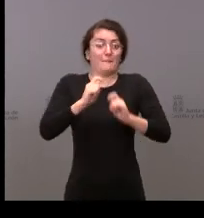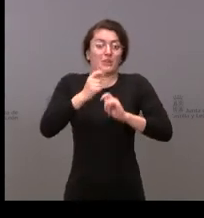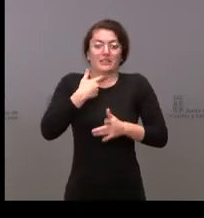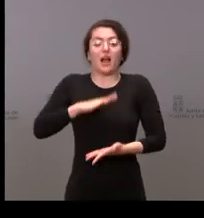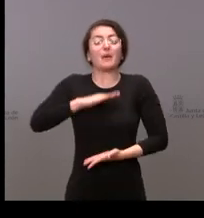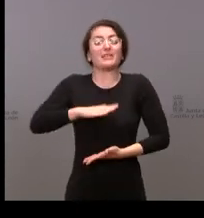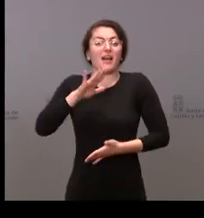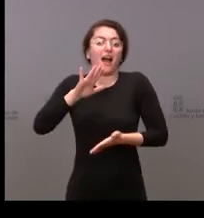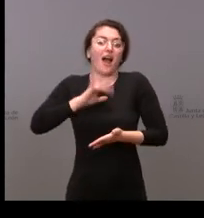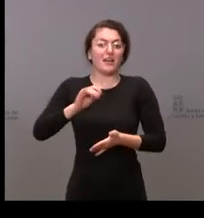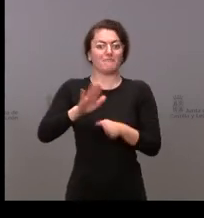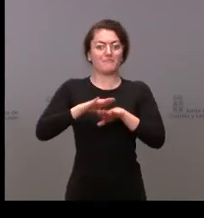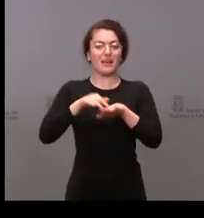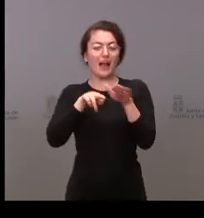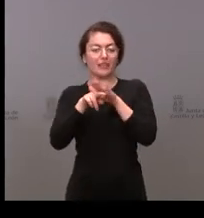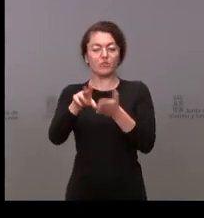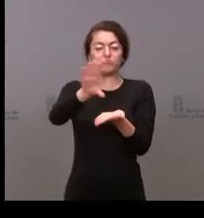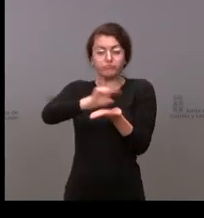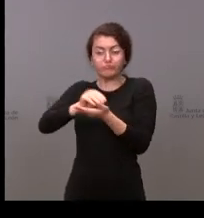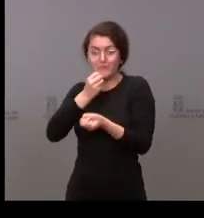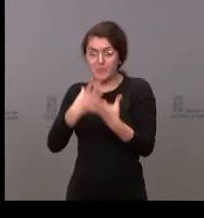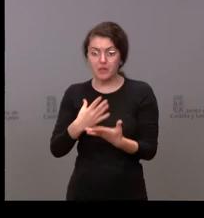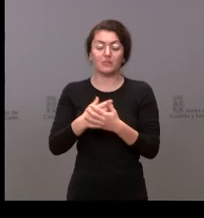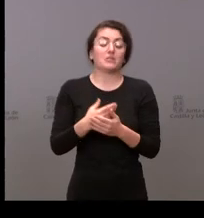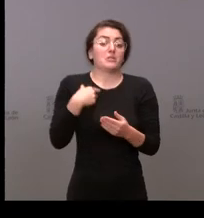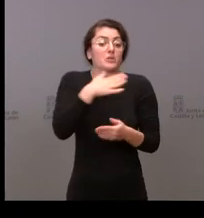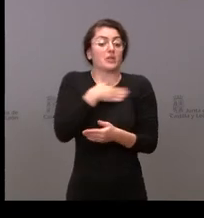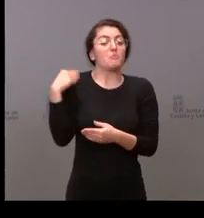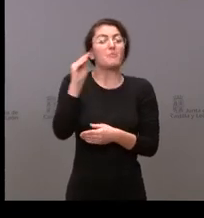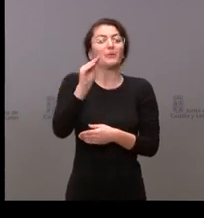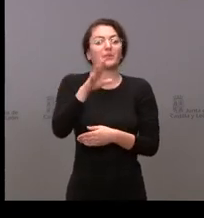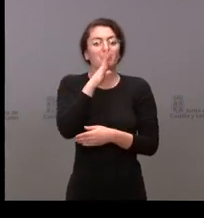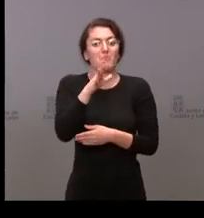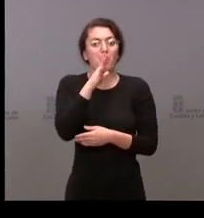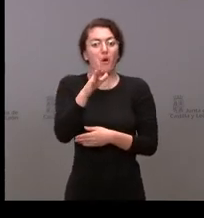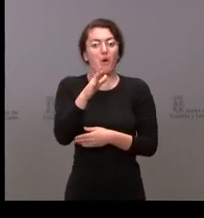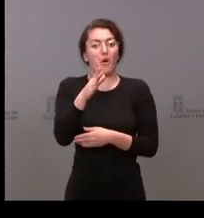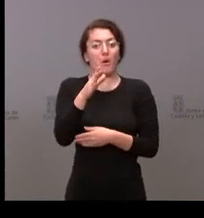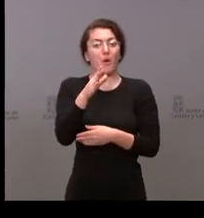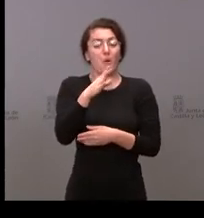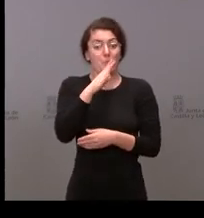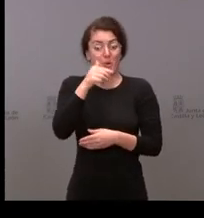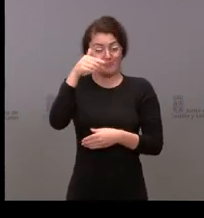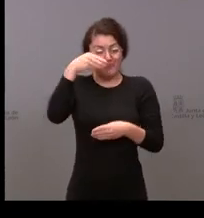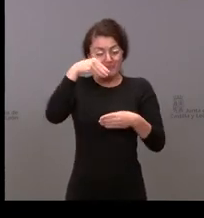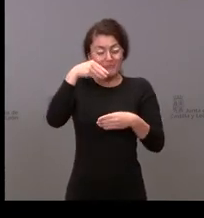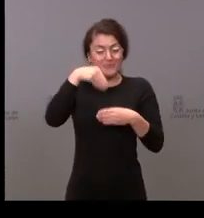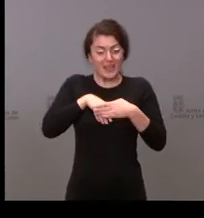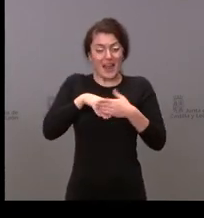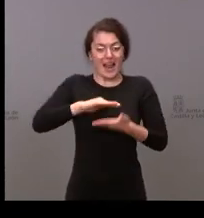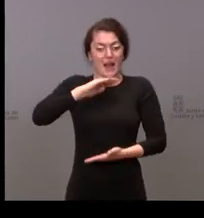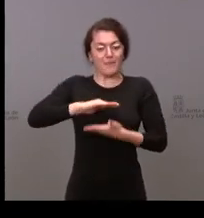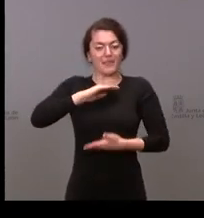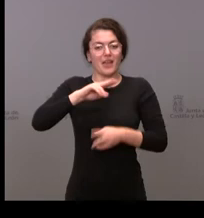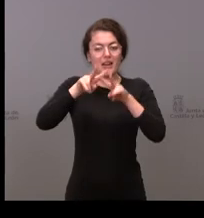que no me cuento y quería preguntar porque dentro de esa capacidad para analizar sobre la radioterapia